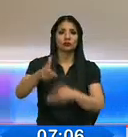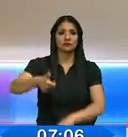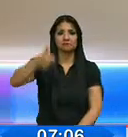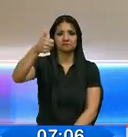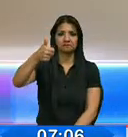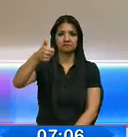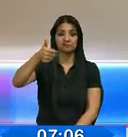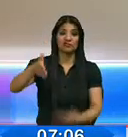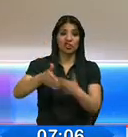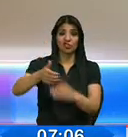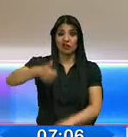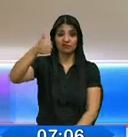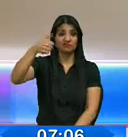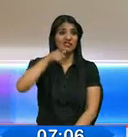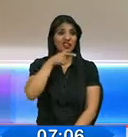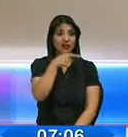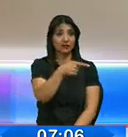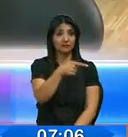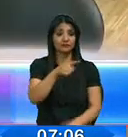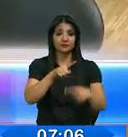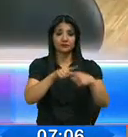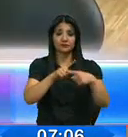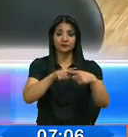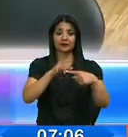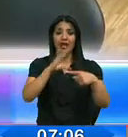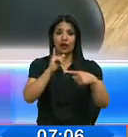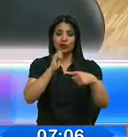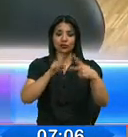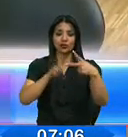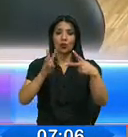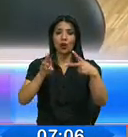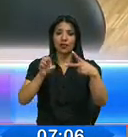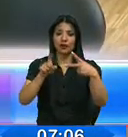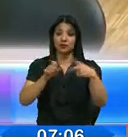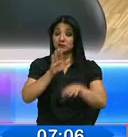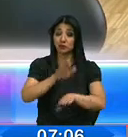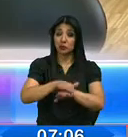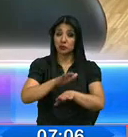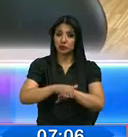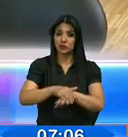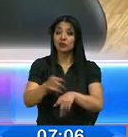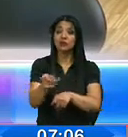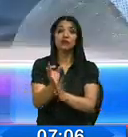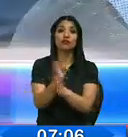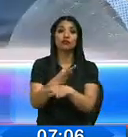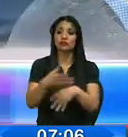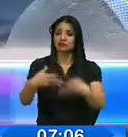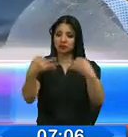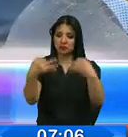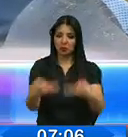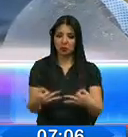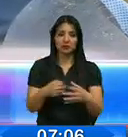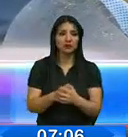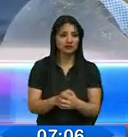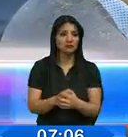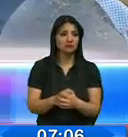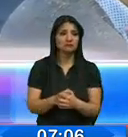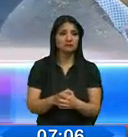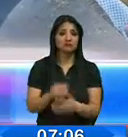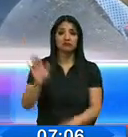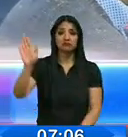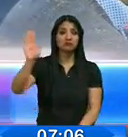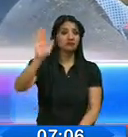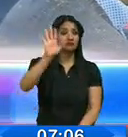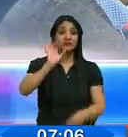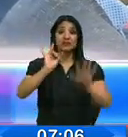esta vez en contra de Carlos Tuárez y Walter Gómez. La acusación principal, incumplimiento en funciones. Y la moción fue aprobada con siete